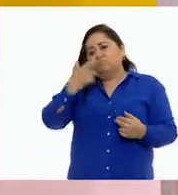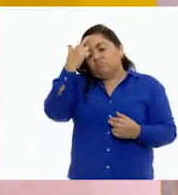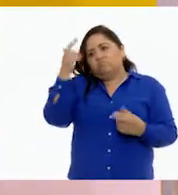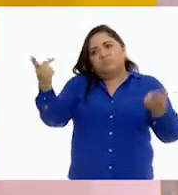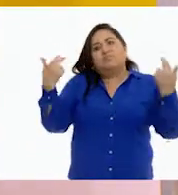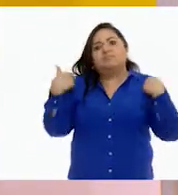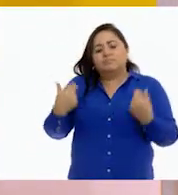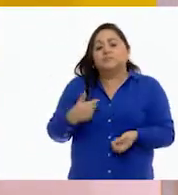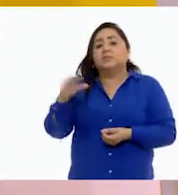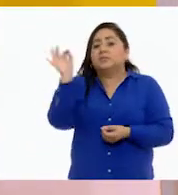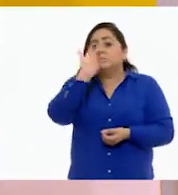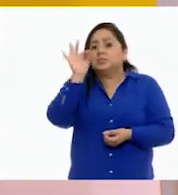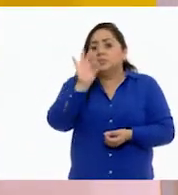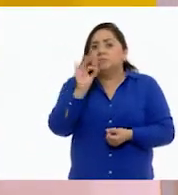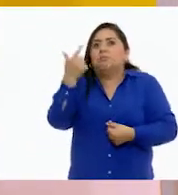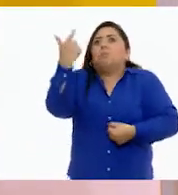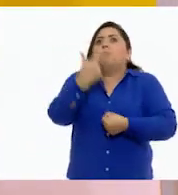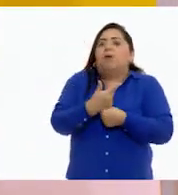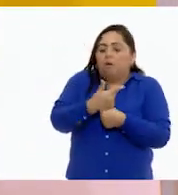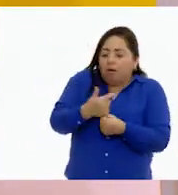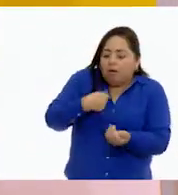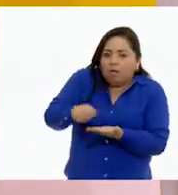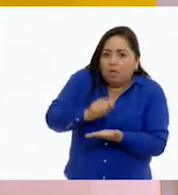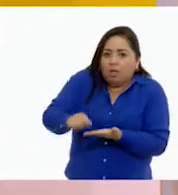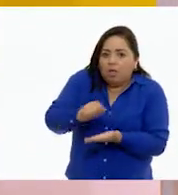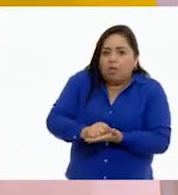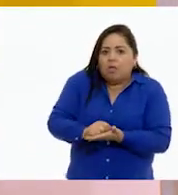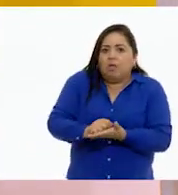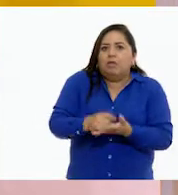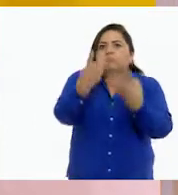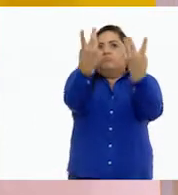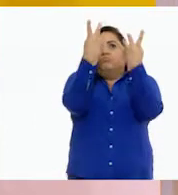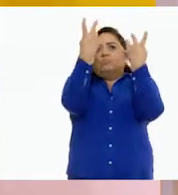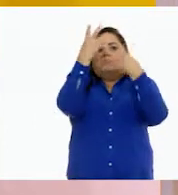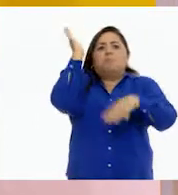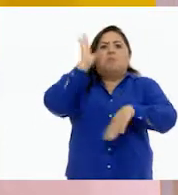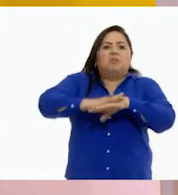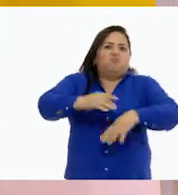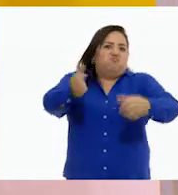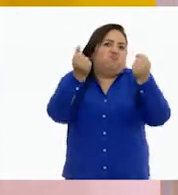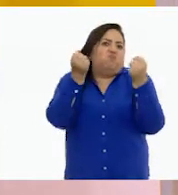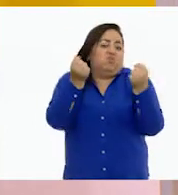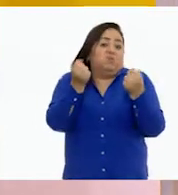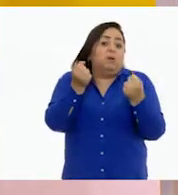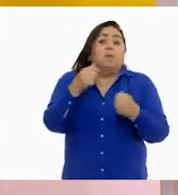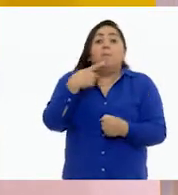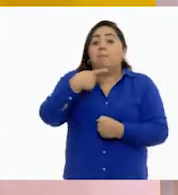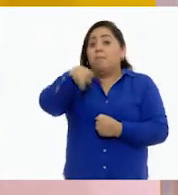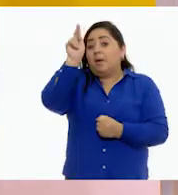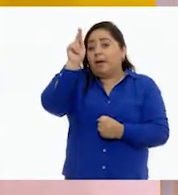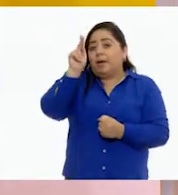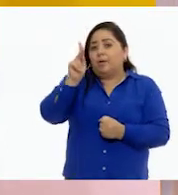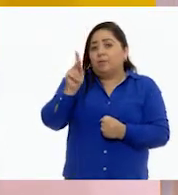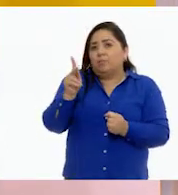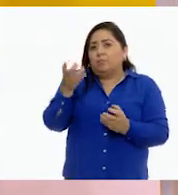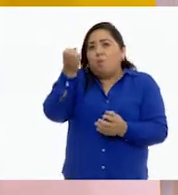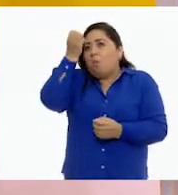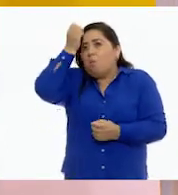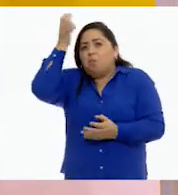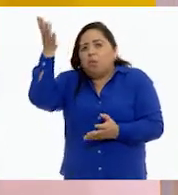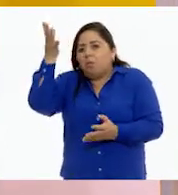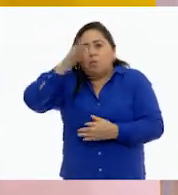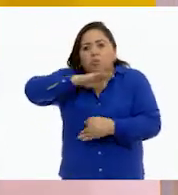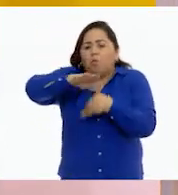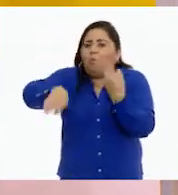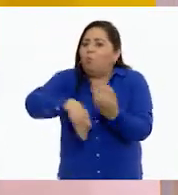A lo mejor si me cachan haciendo la tarea, me gano un regaño más fuerte. Pero pues como es un olvido y